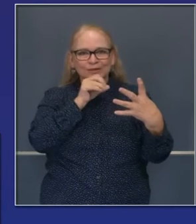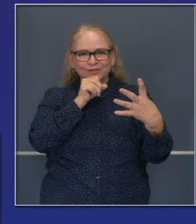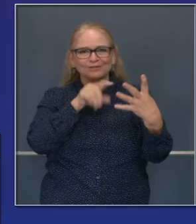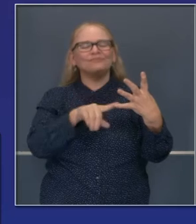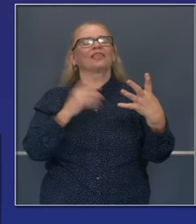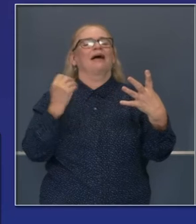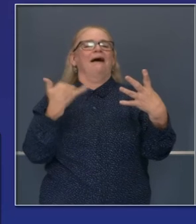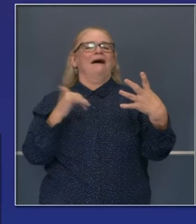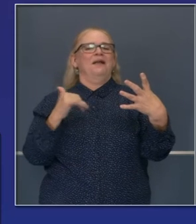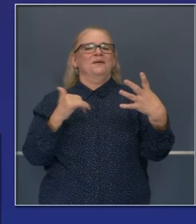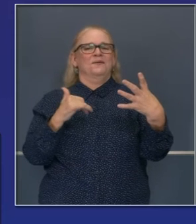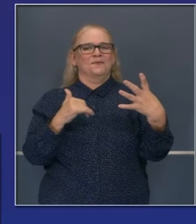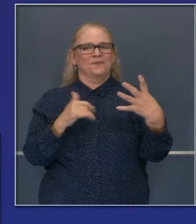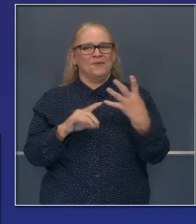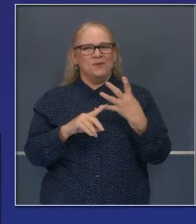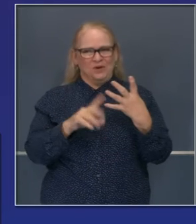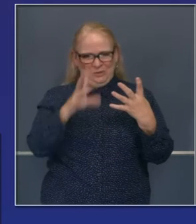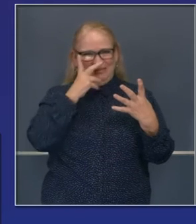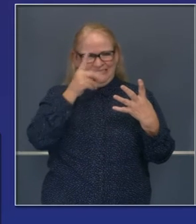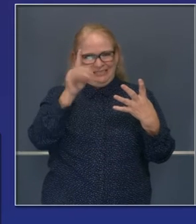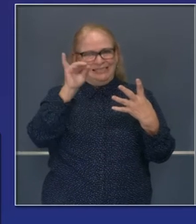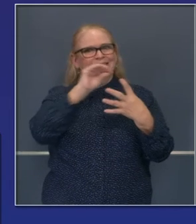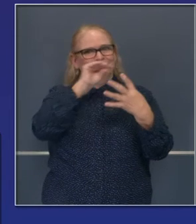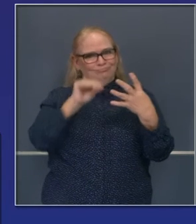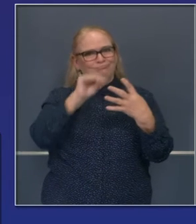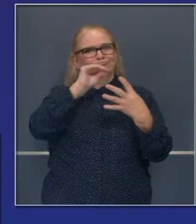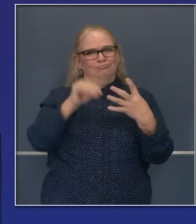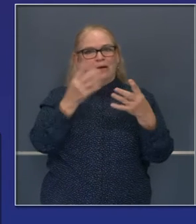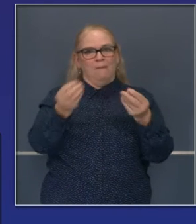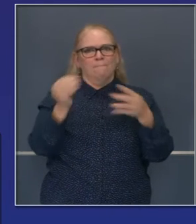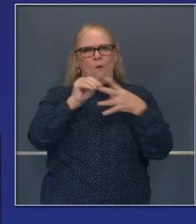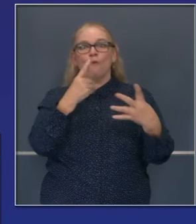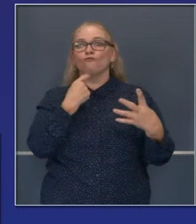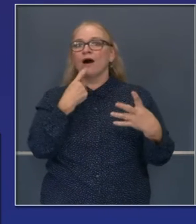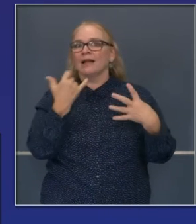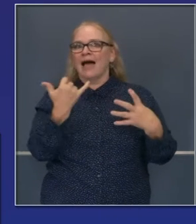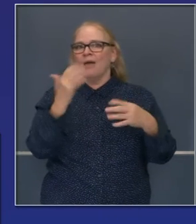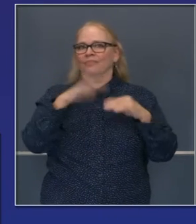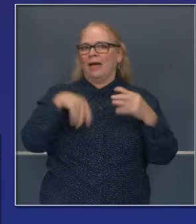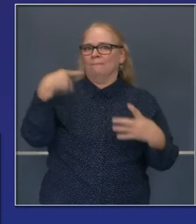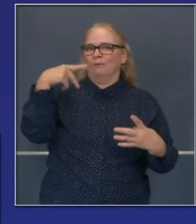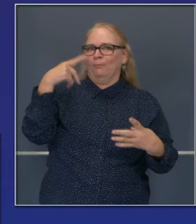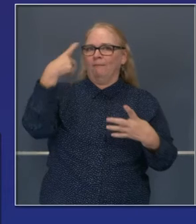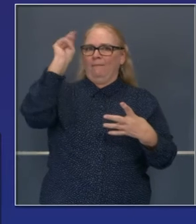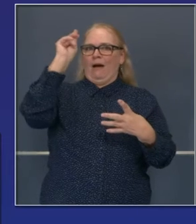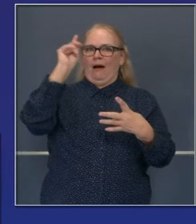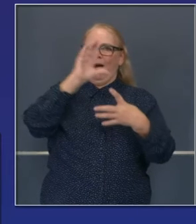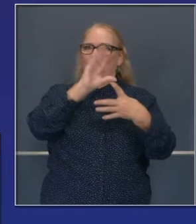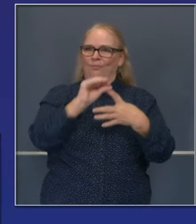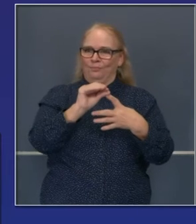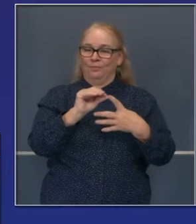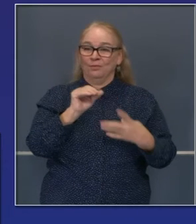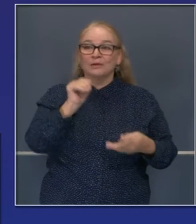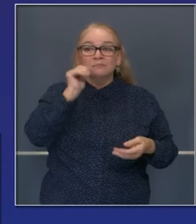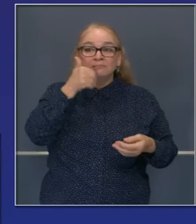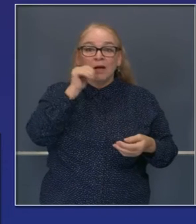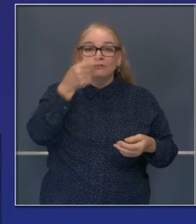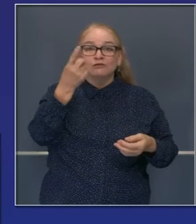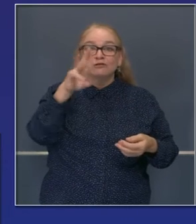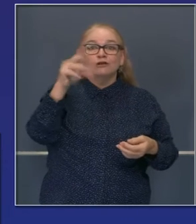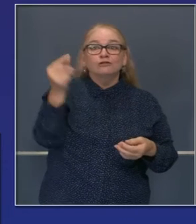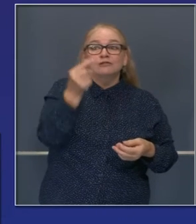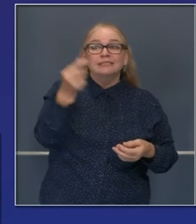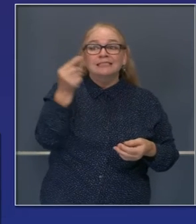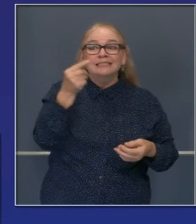próximas semanas. Seguimos viendo más y más progreso en los condados en el morado que van al rojo, del rojo al naranja y del naranja al amarillo.